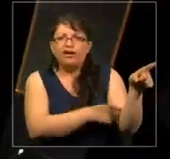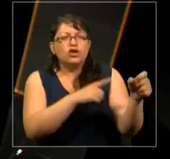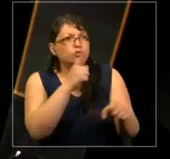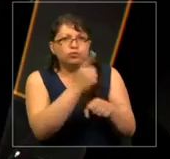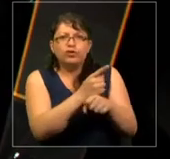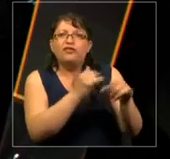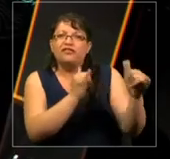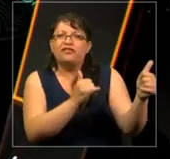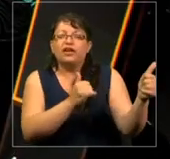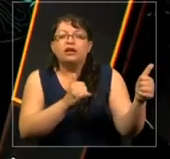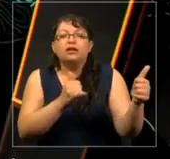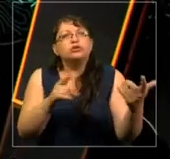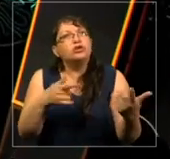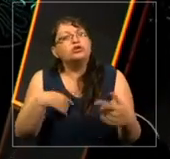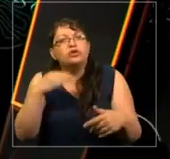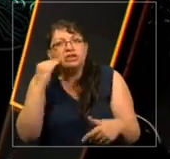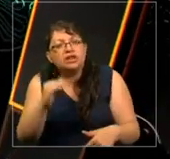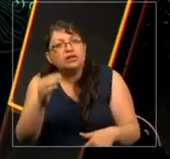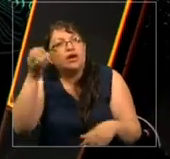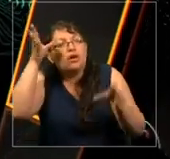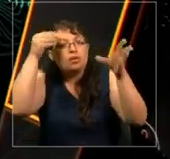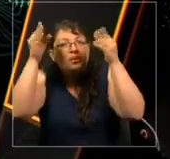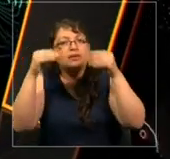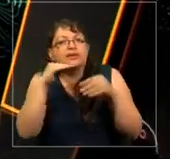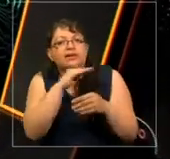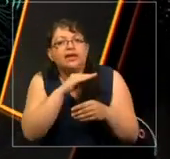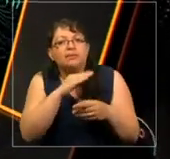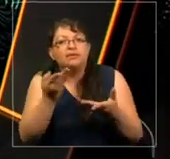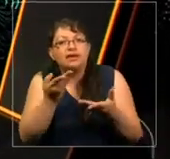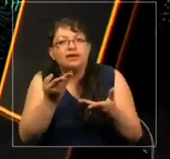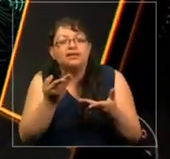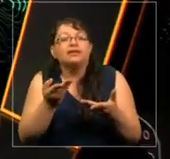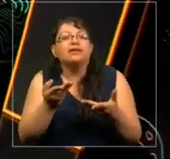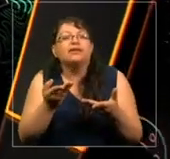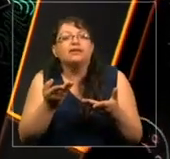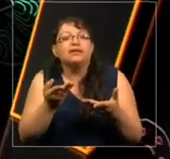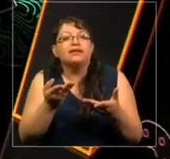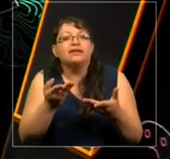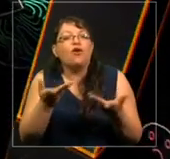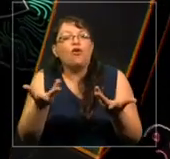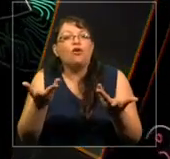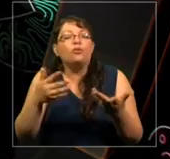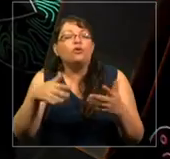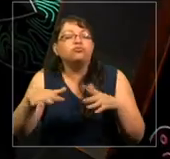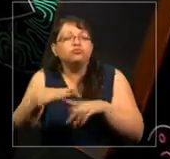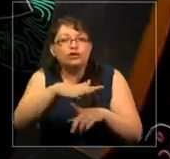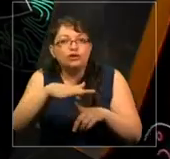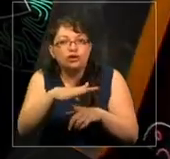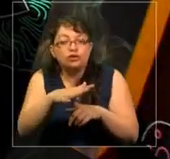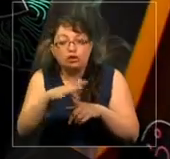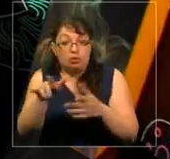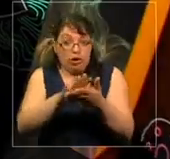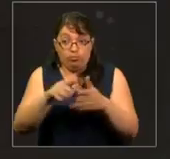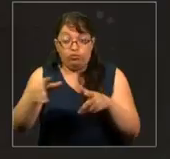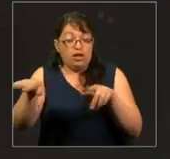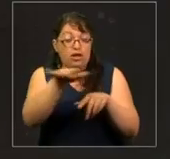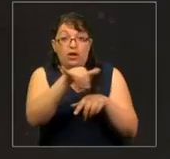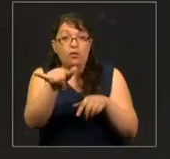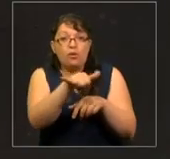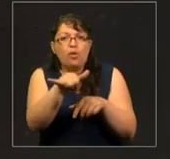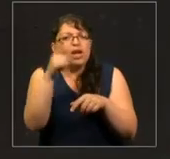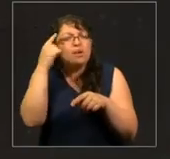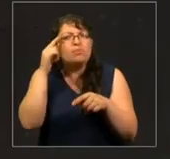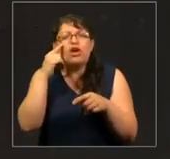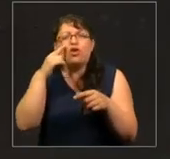niña, aprendí rápidamente que el comportamiento a menudo es el mismo, pero se juzga distinto